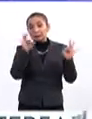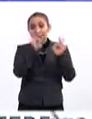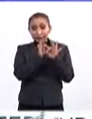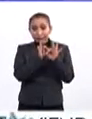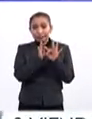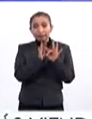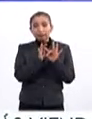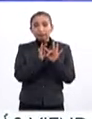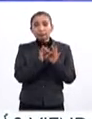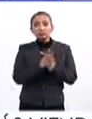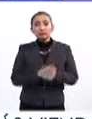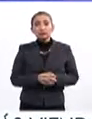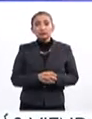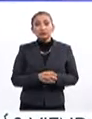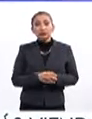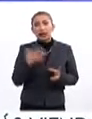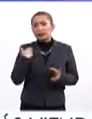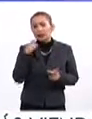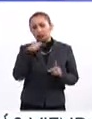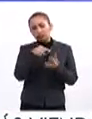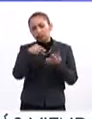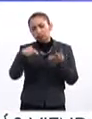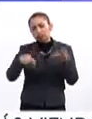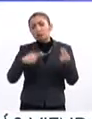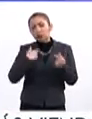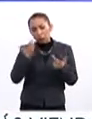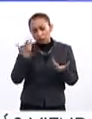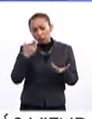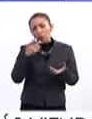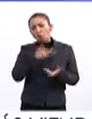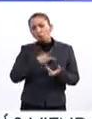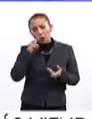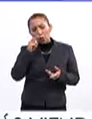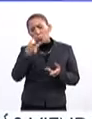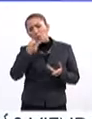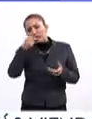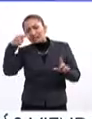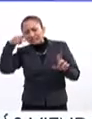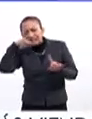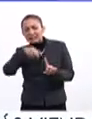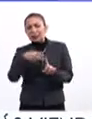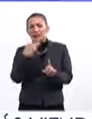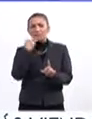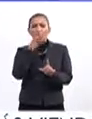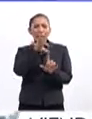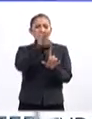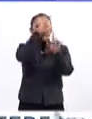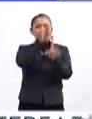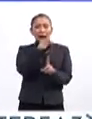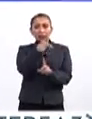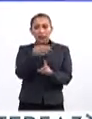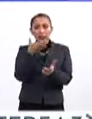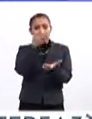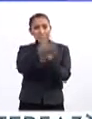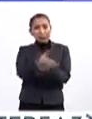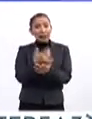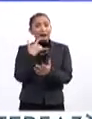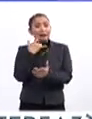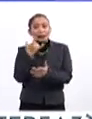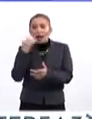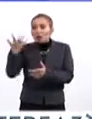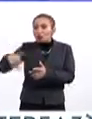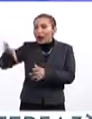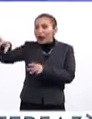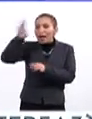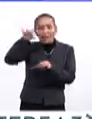que tiene muchas aristas y me gustó el abordaje, me gustó entrarle a tratar de conseguir